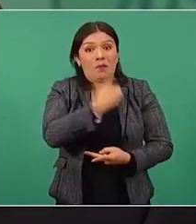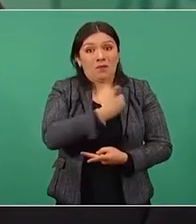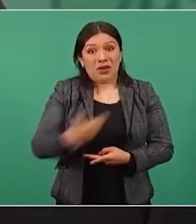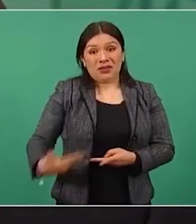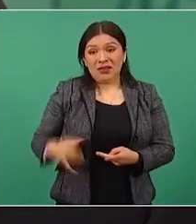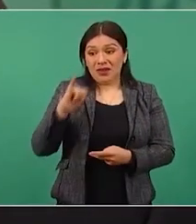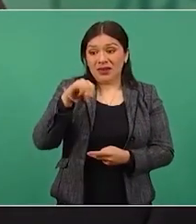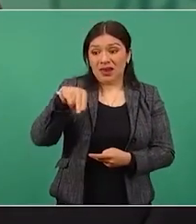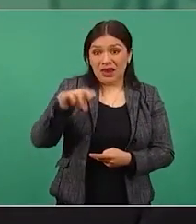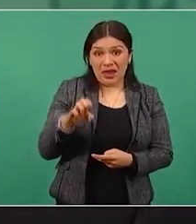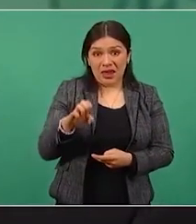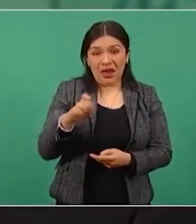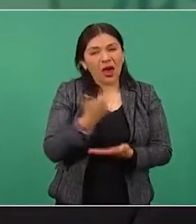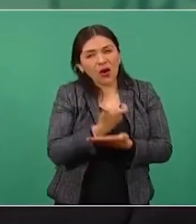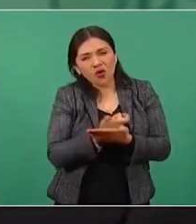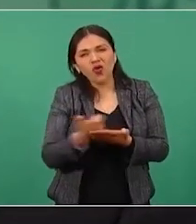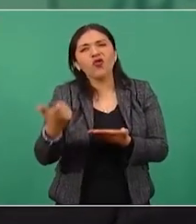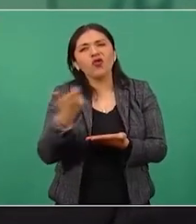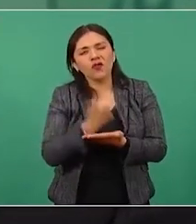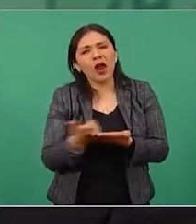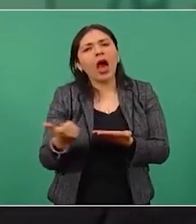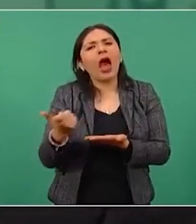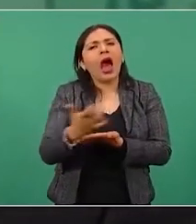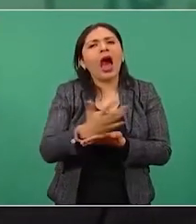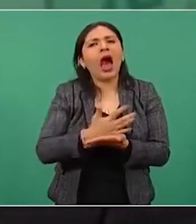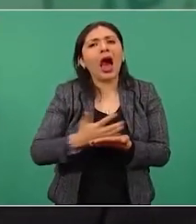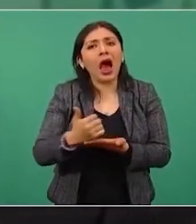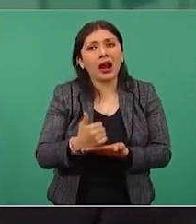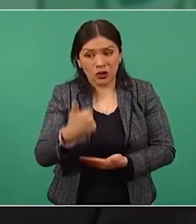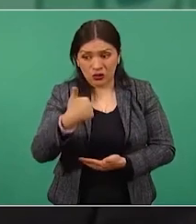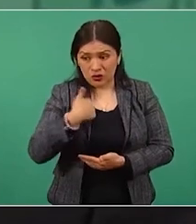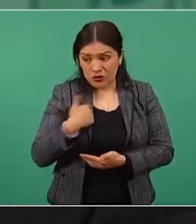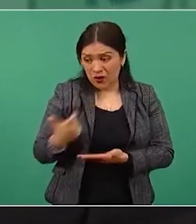el doble de lo que yo gano